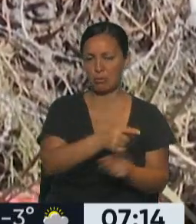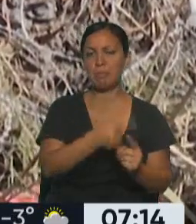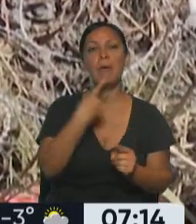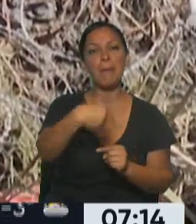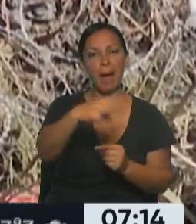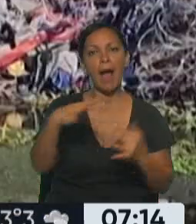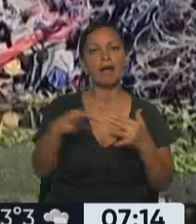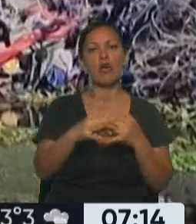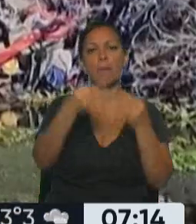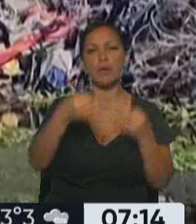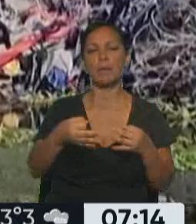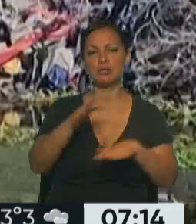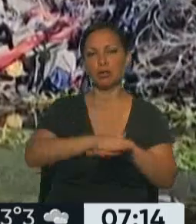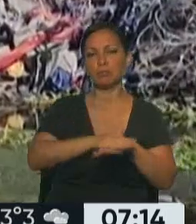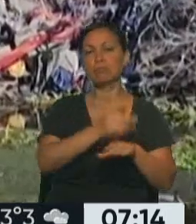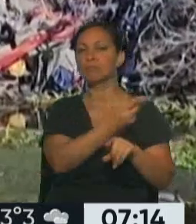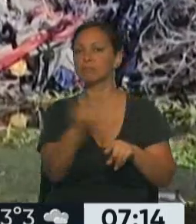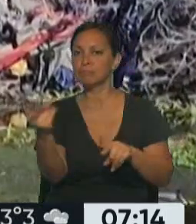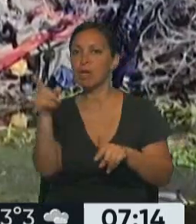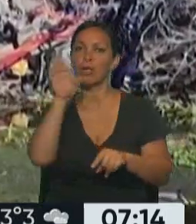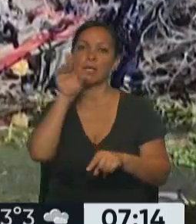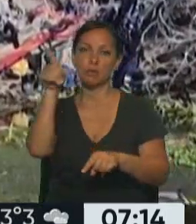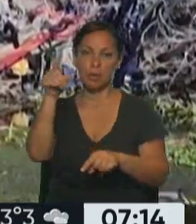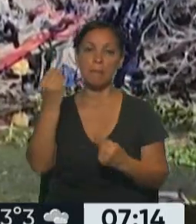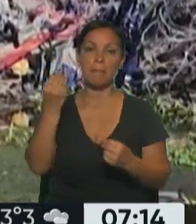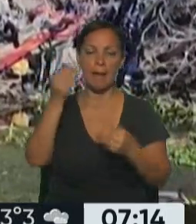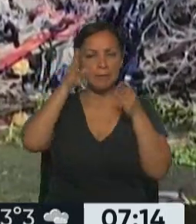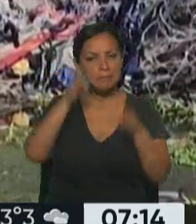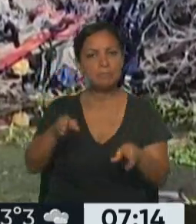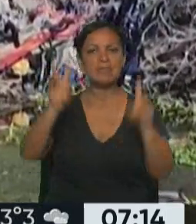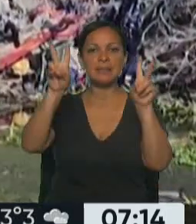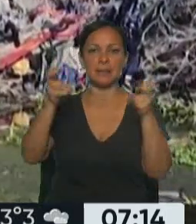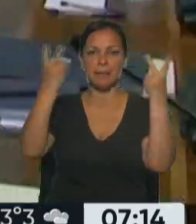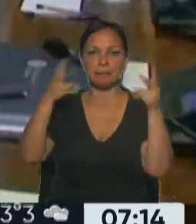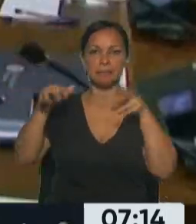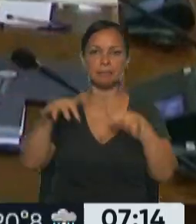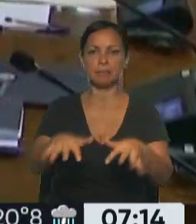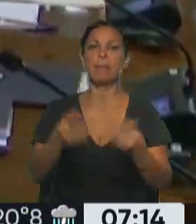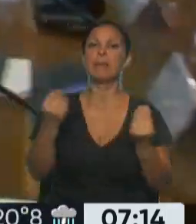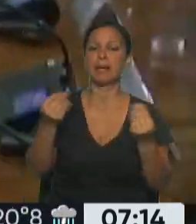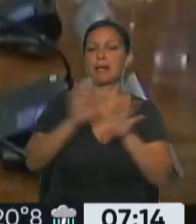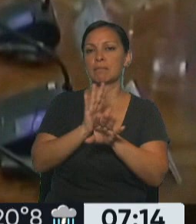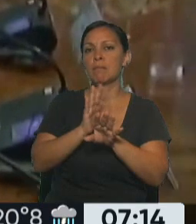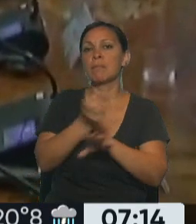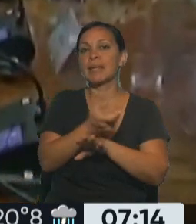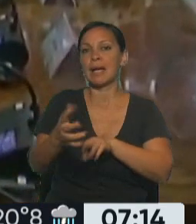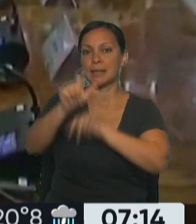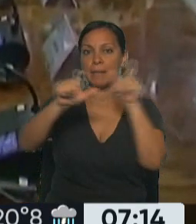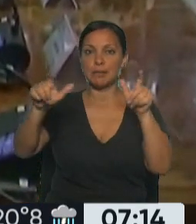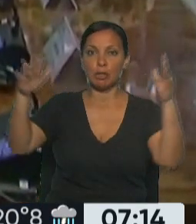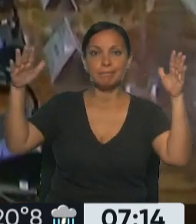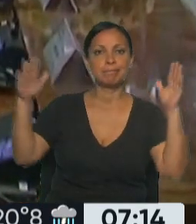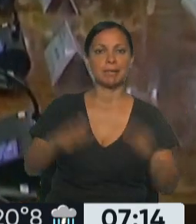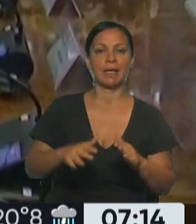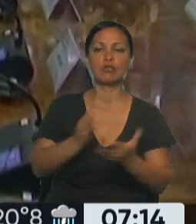Unidos para abordar la cuestión migratoria en dos puntos principales. Primero, reducir el flujo migratorio en la frontera sur de